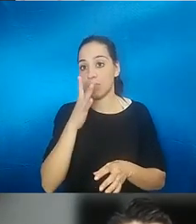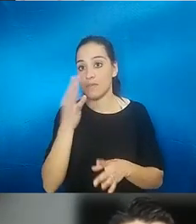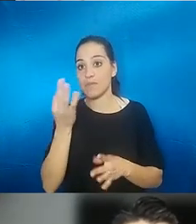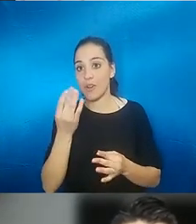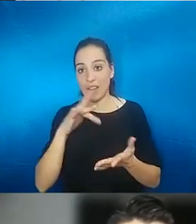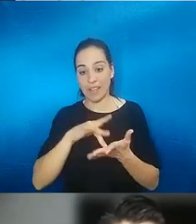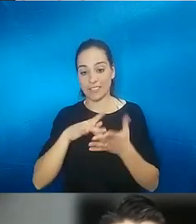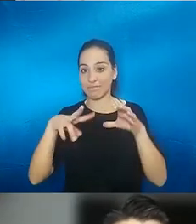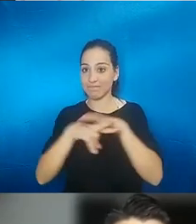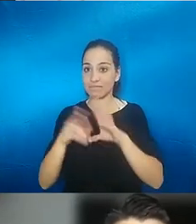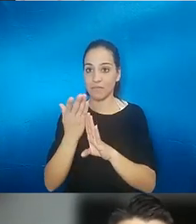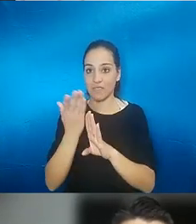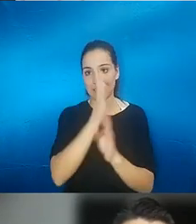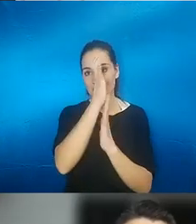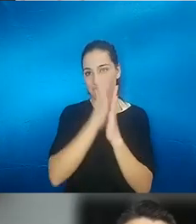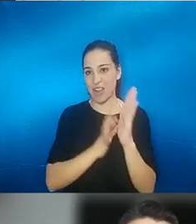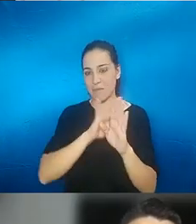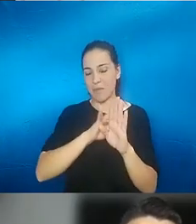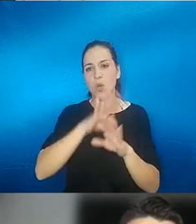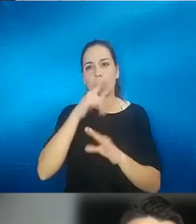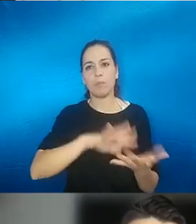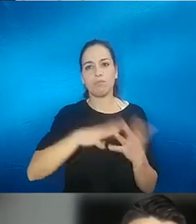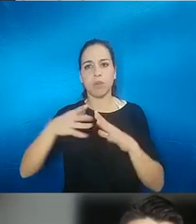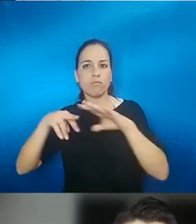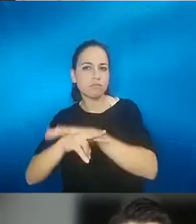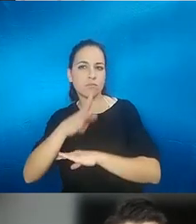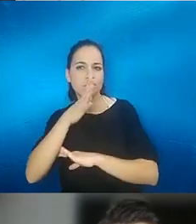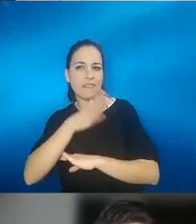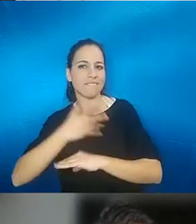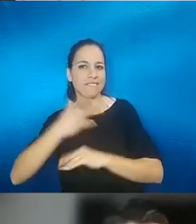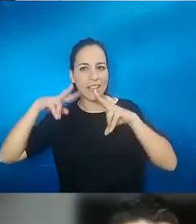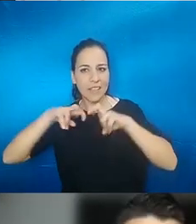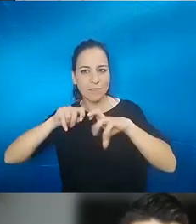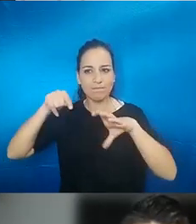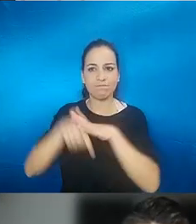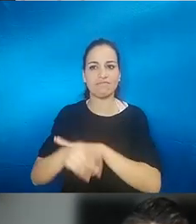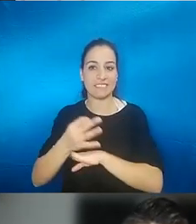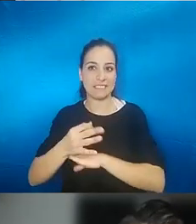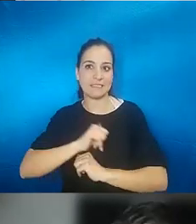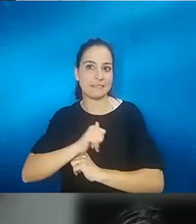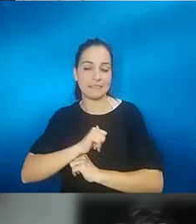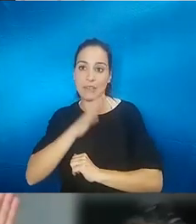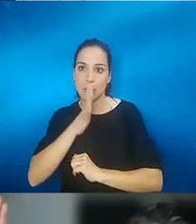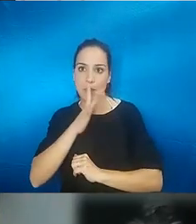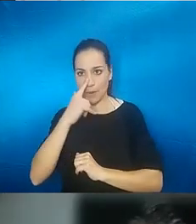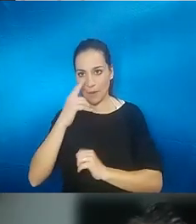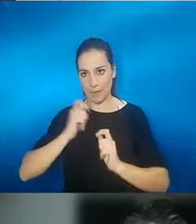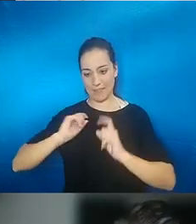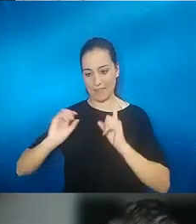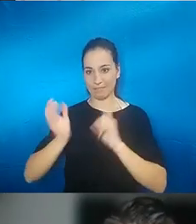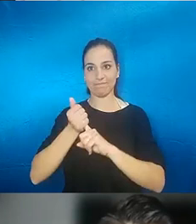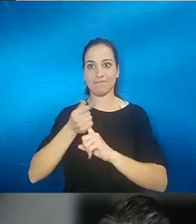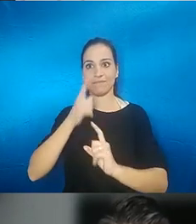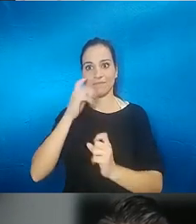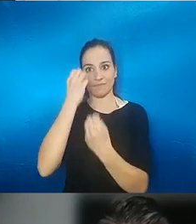clínico un informe médico de por qué se puede uno no puede hacer una resonancia magnética de difusión y esperar que la resonancia magnética alumbre